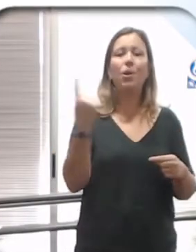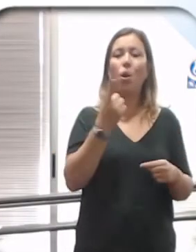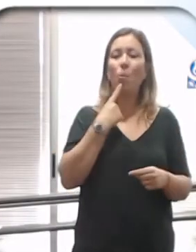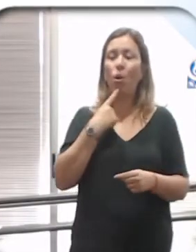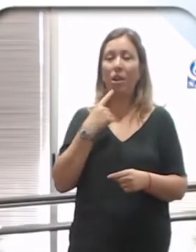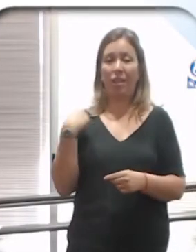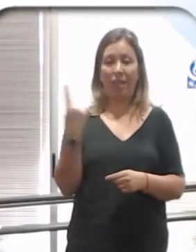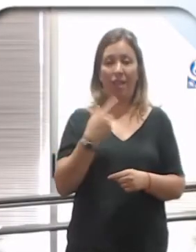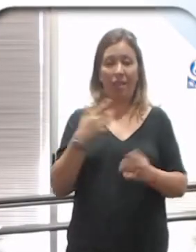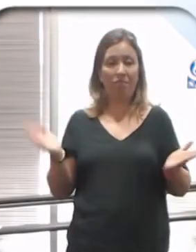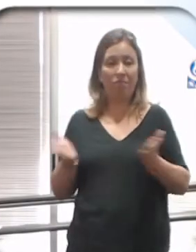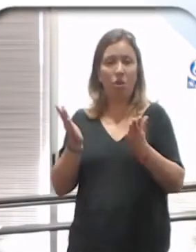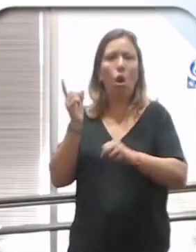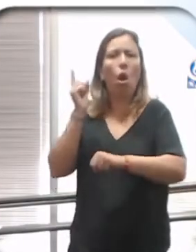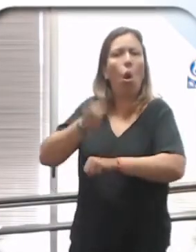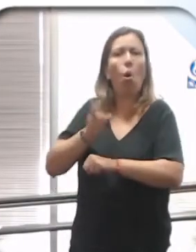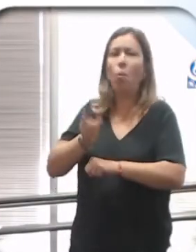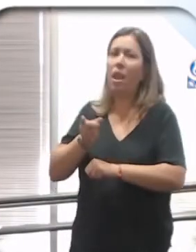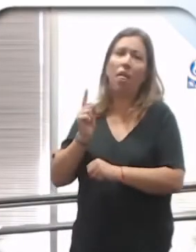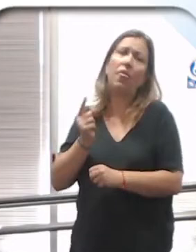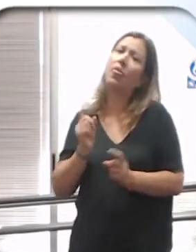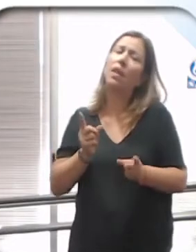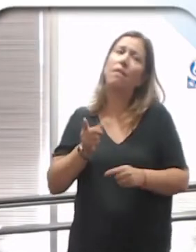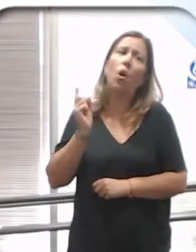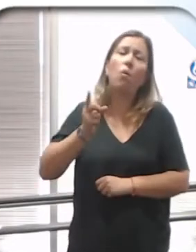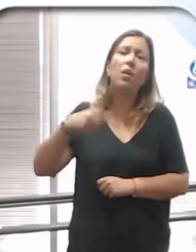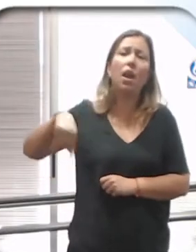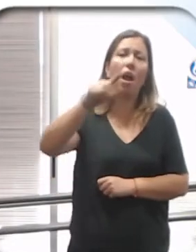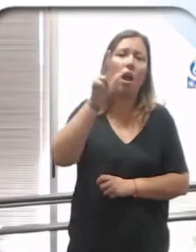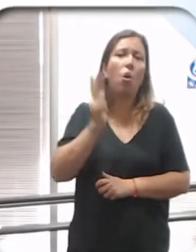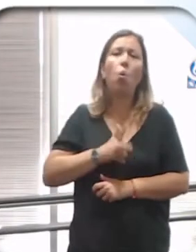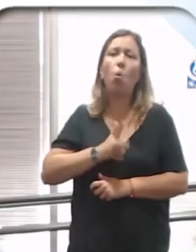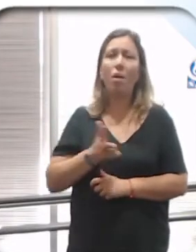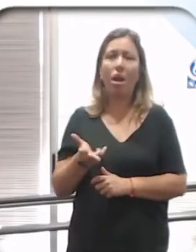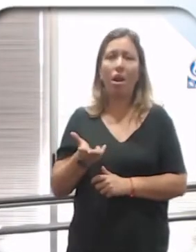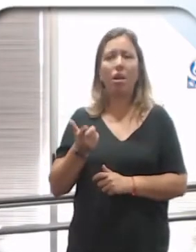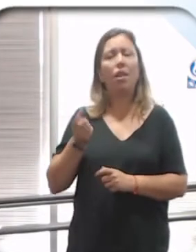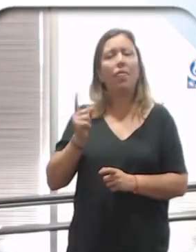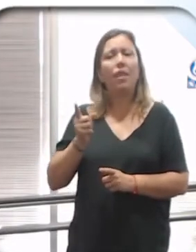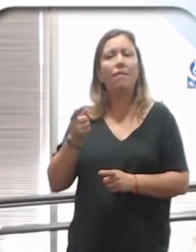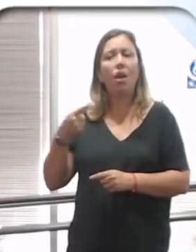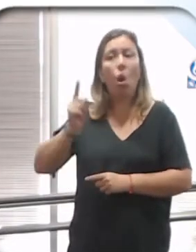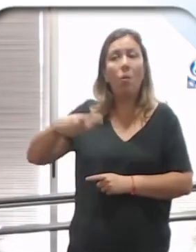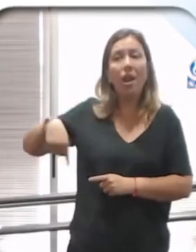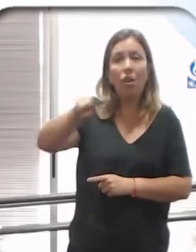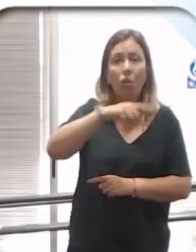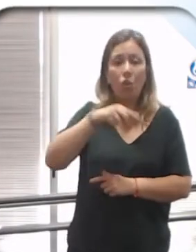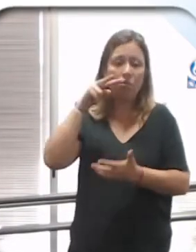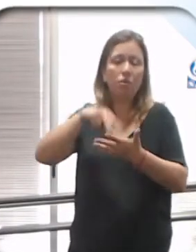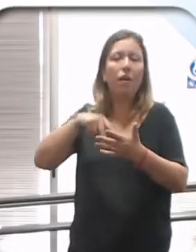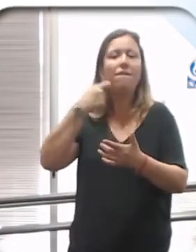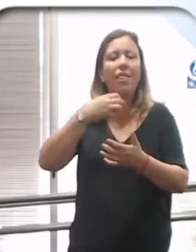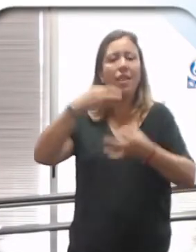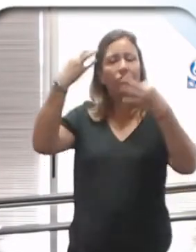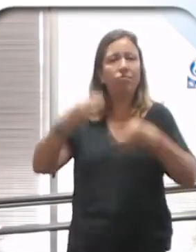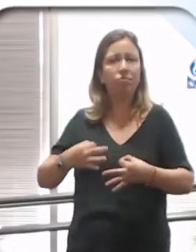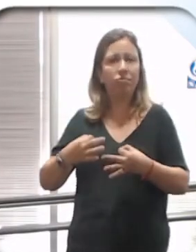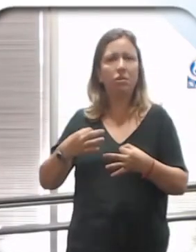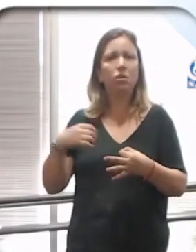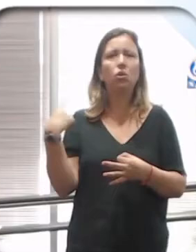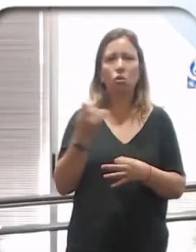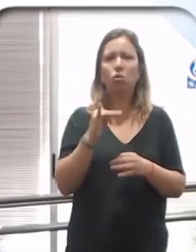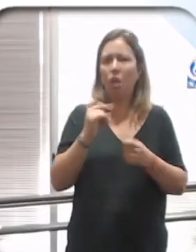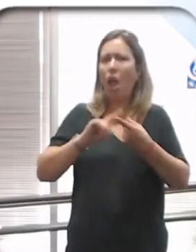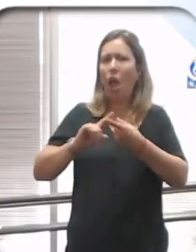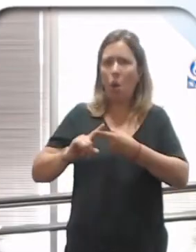políticas de obligar. Lamentablemente, porque el ser humano es así, muchas veces hay que obligarlo para que cumpla con cosas que estamos